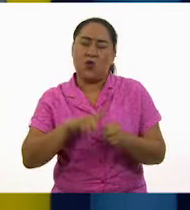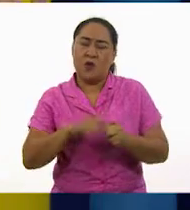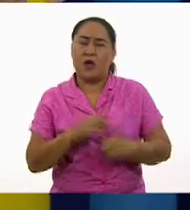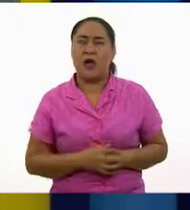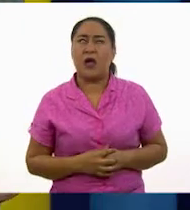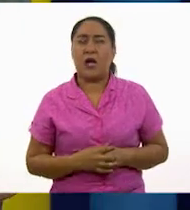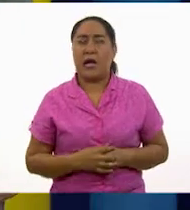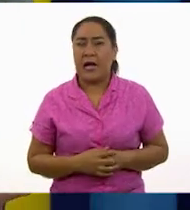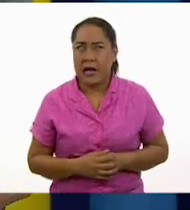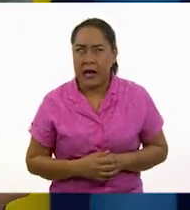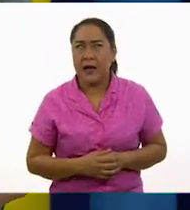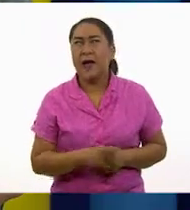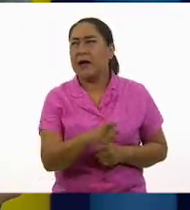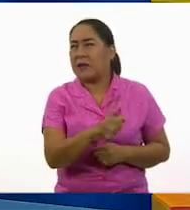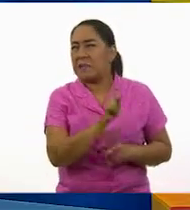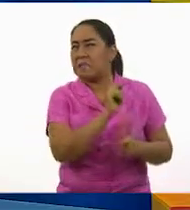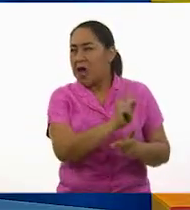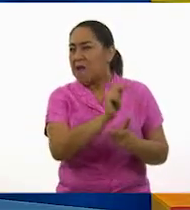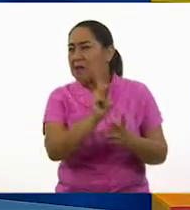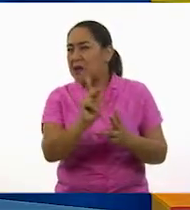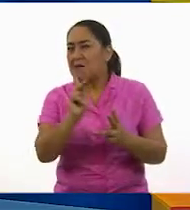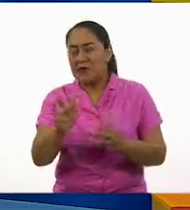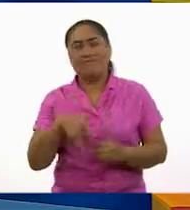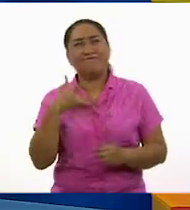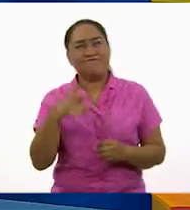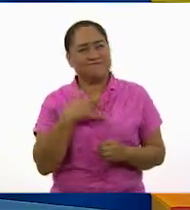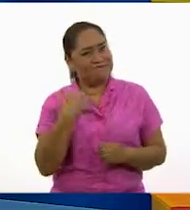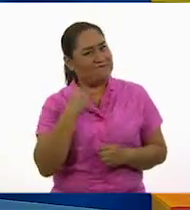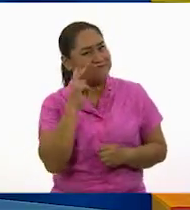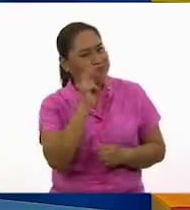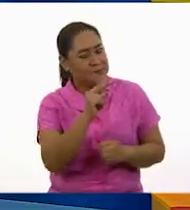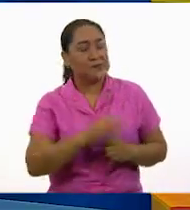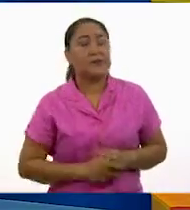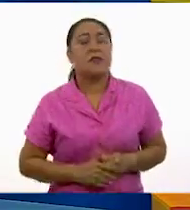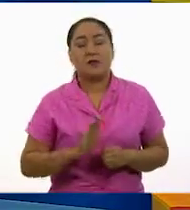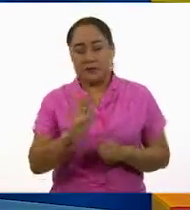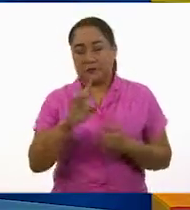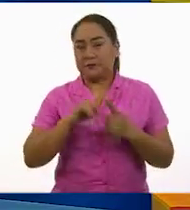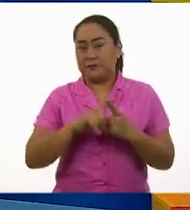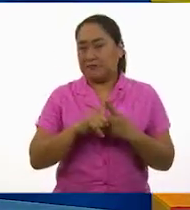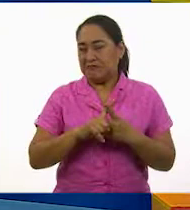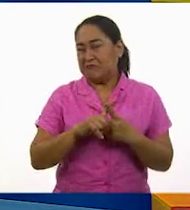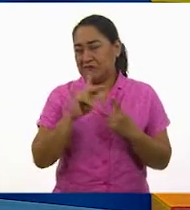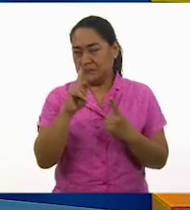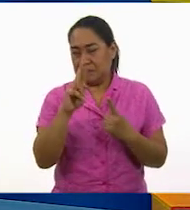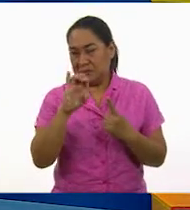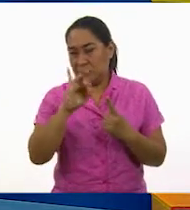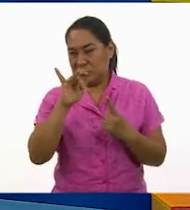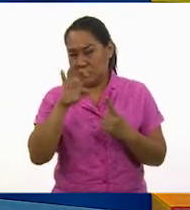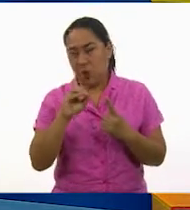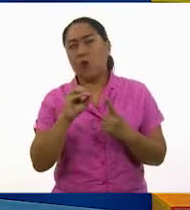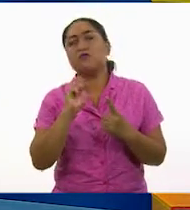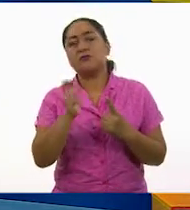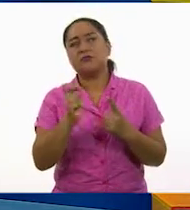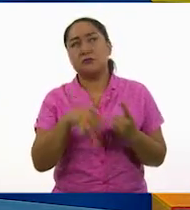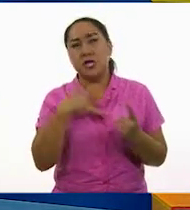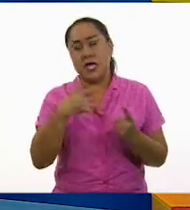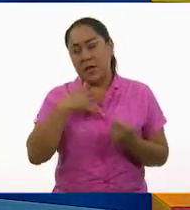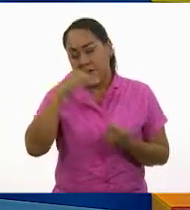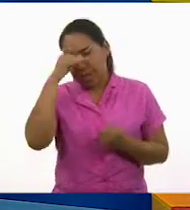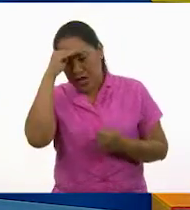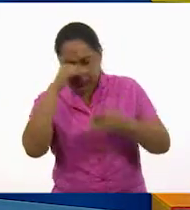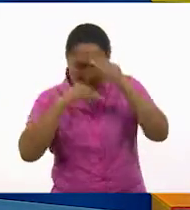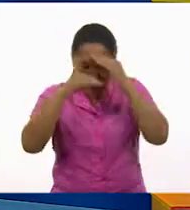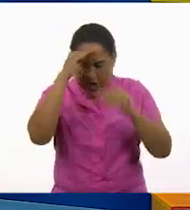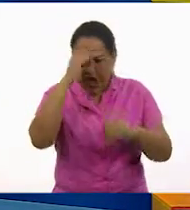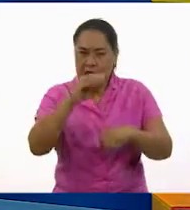sonando muy parecidos. Pues mira, el prejuicio implica pensamientos, emociones y